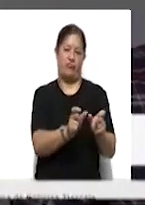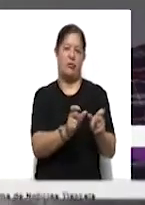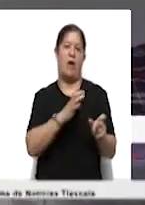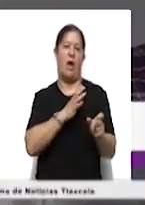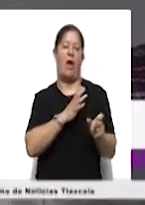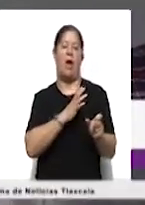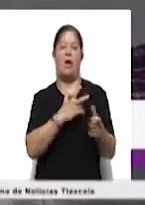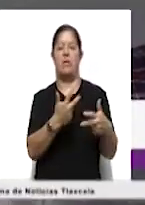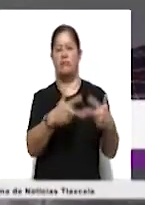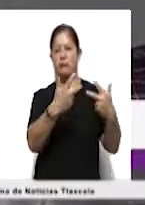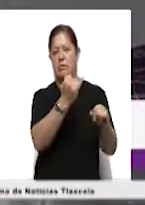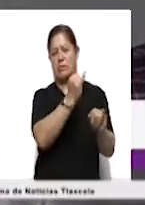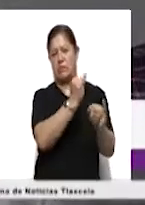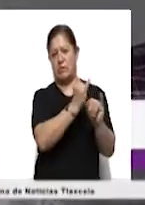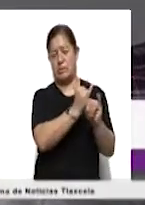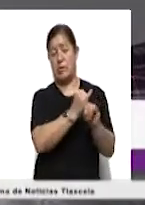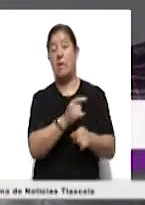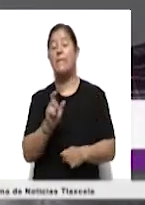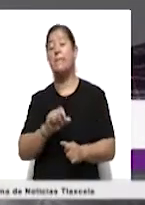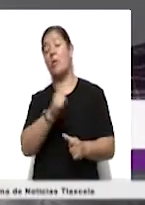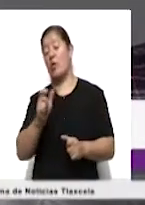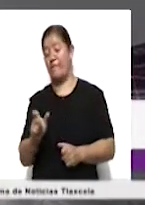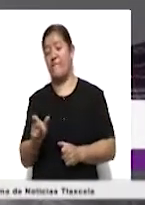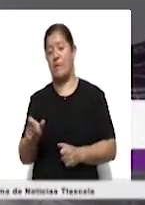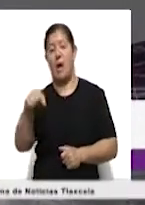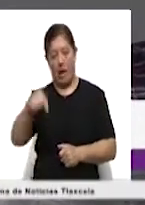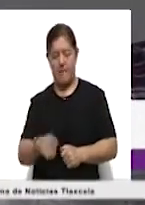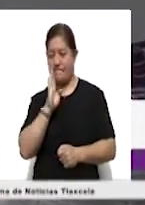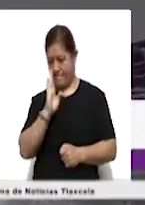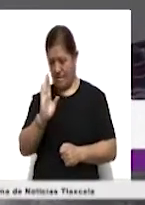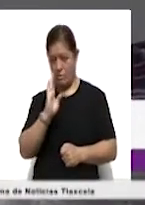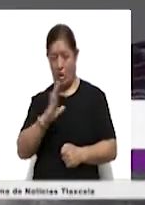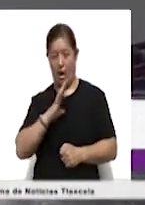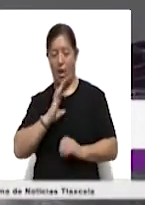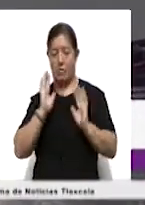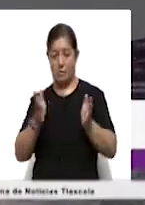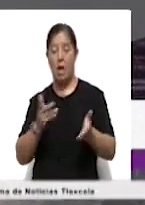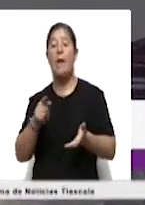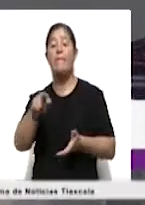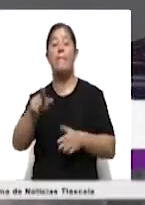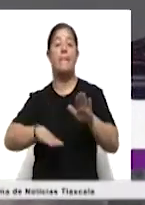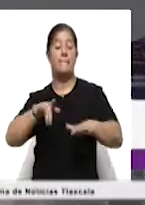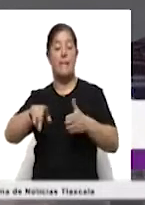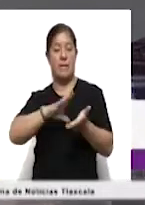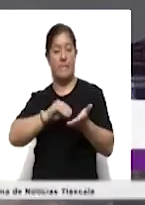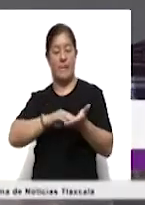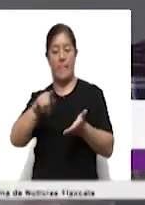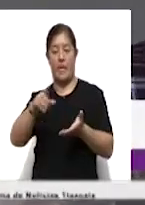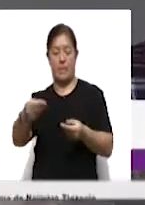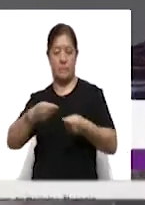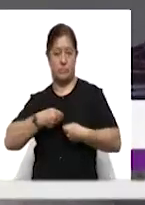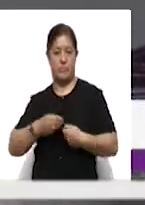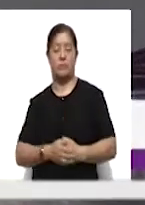las fichas se entregaron aquí mismo, se estuvieron dando ya, revisando la documentación debidamente para que todos ellos